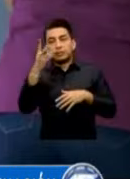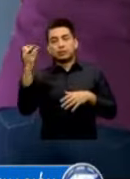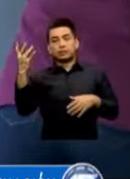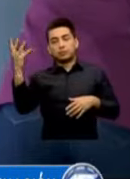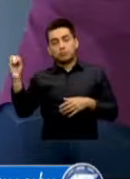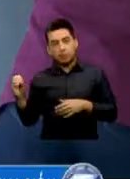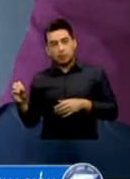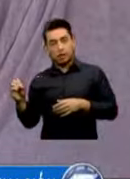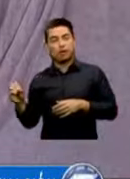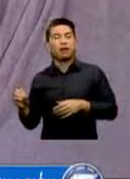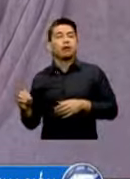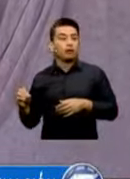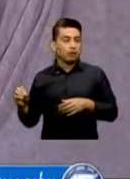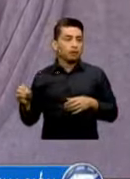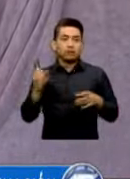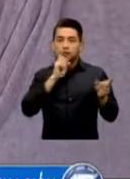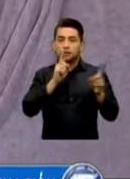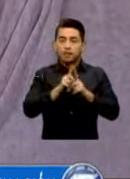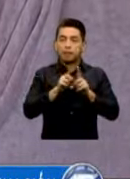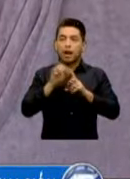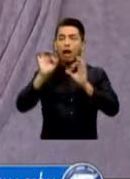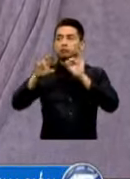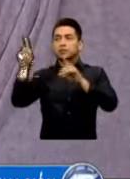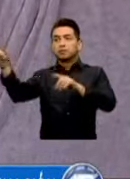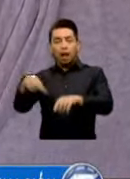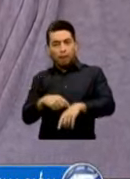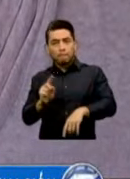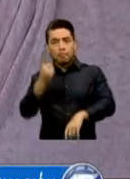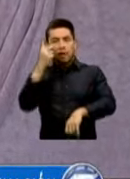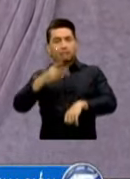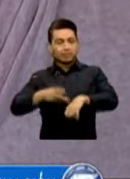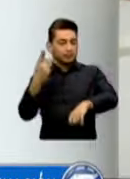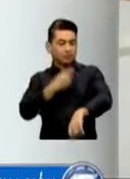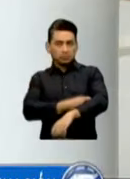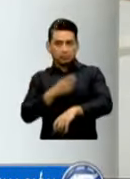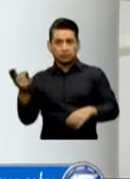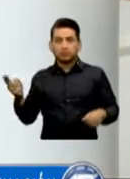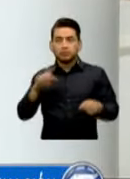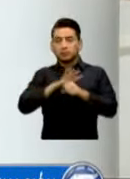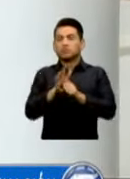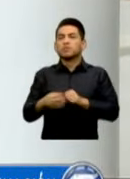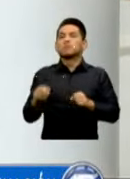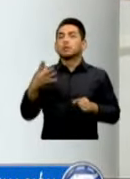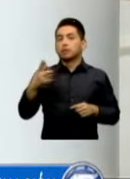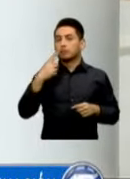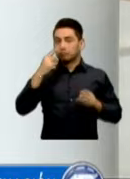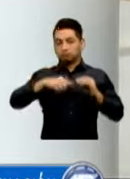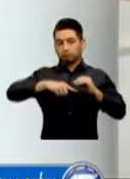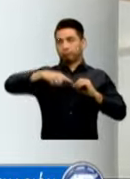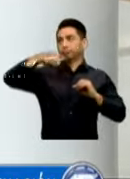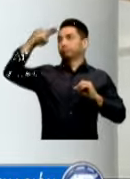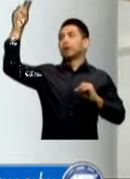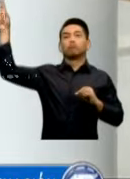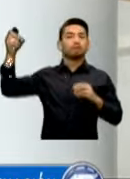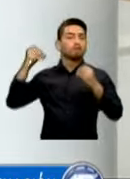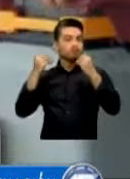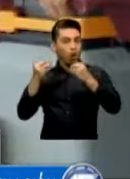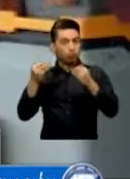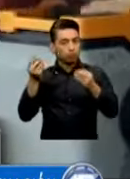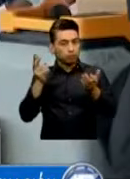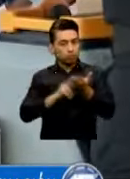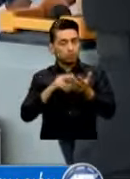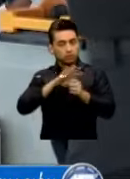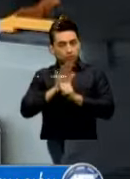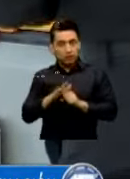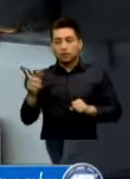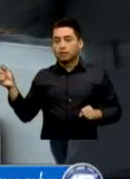Algunos Incluso Llegan a recibir La primera dosis Los casos De COVID-19 Se han disparado En las últimas Dos semanas Pues según Los datos Del